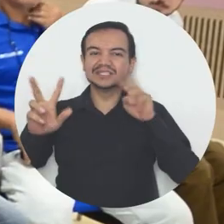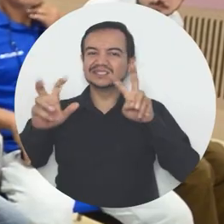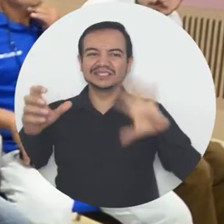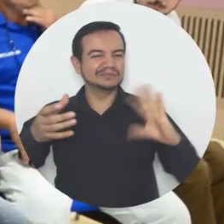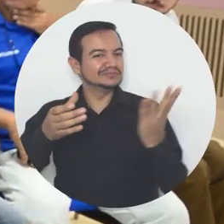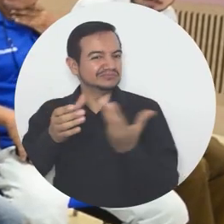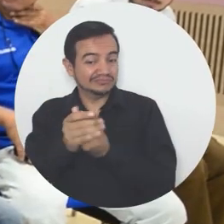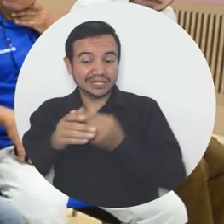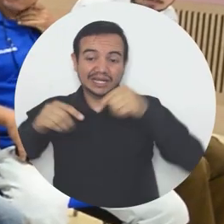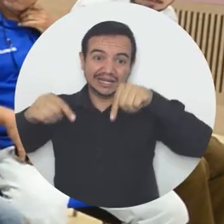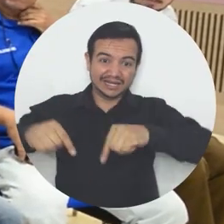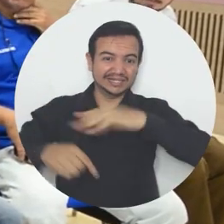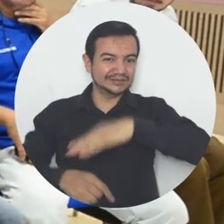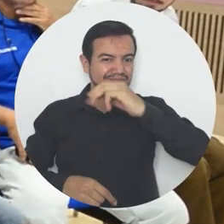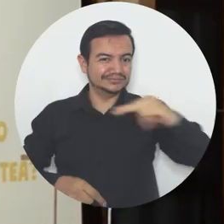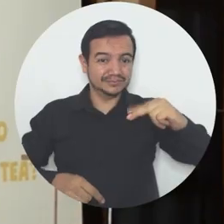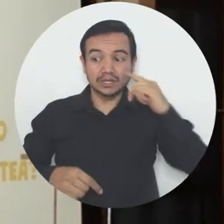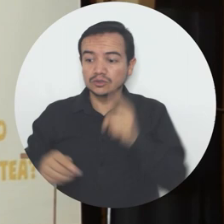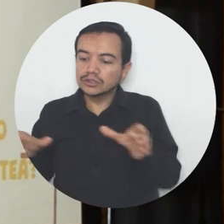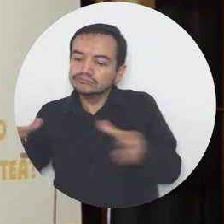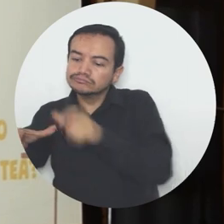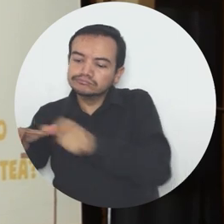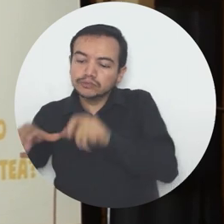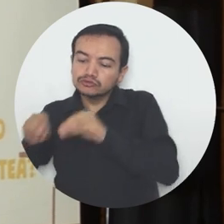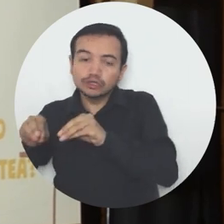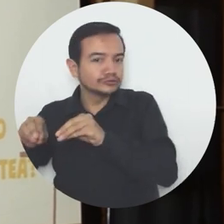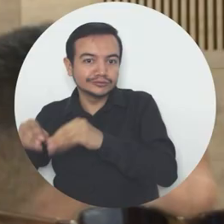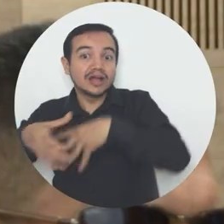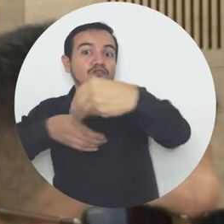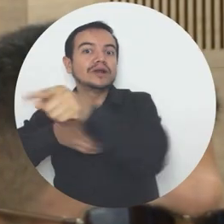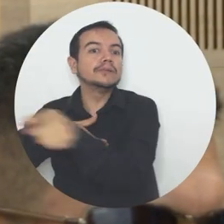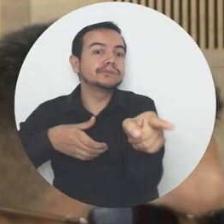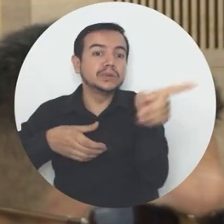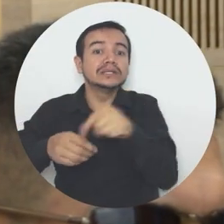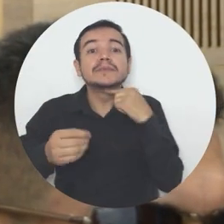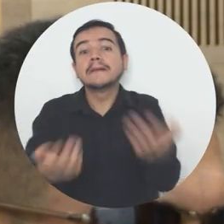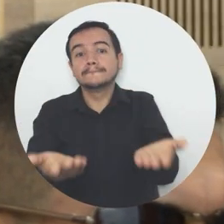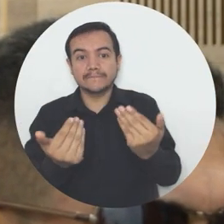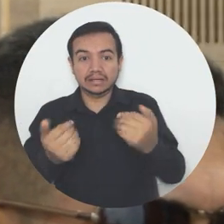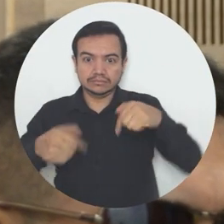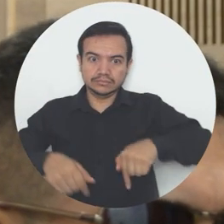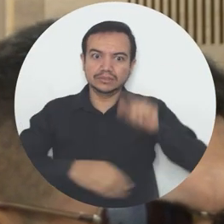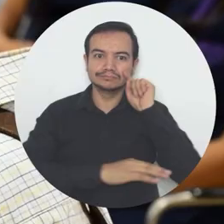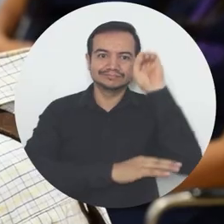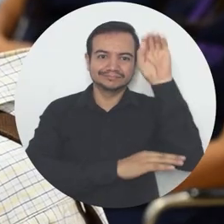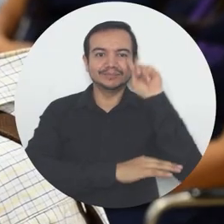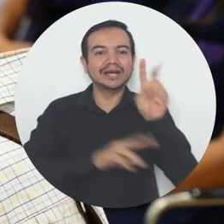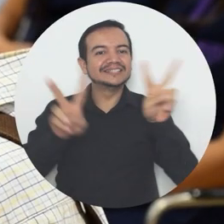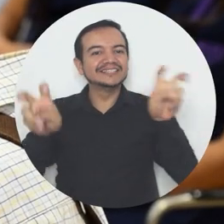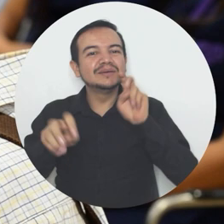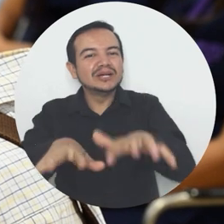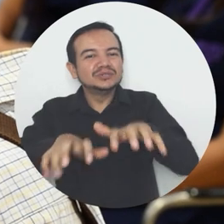Como referente en políticas de inclusión en el departamento, no solo vinculando a la comunidad universitaria sino al público externo,